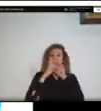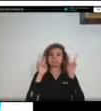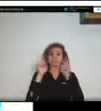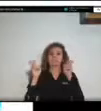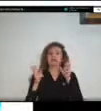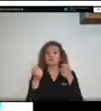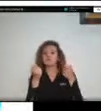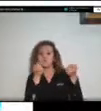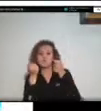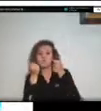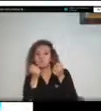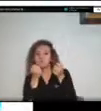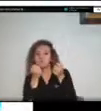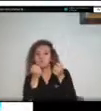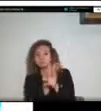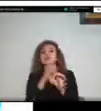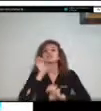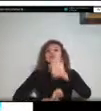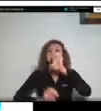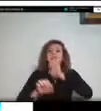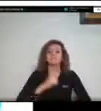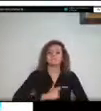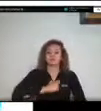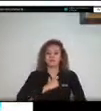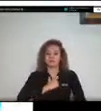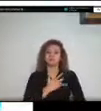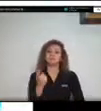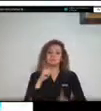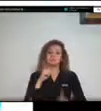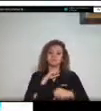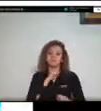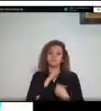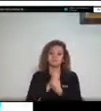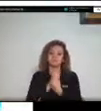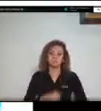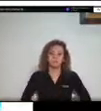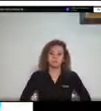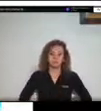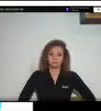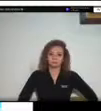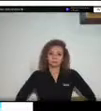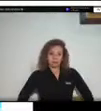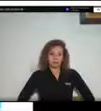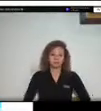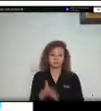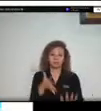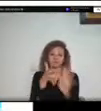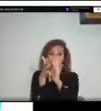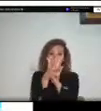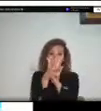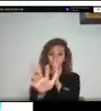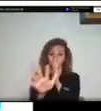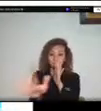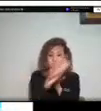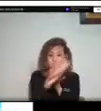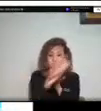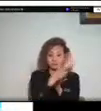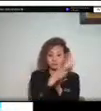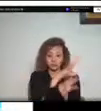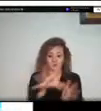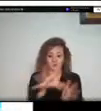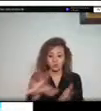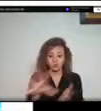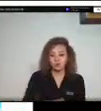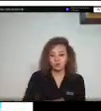como la defensa civil en total dentro de toda esta información fueron recopilados recopilados 1.878